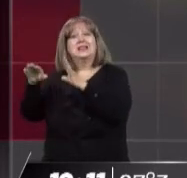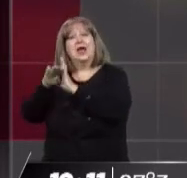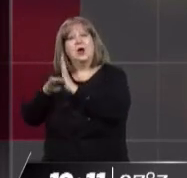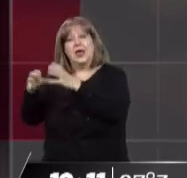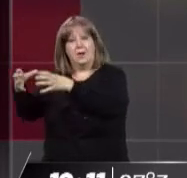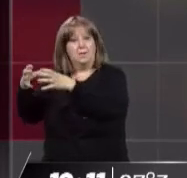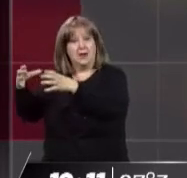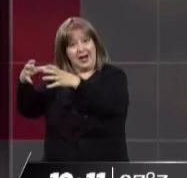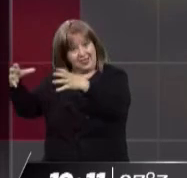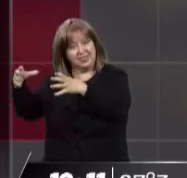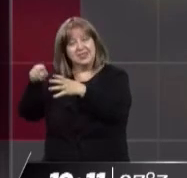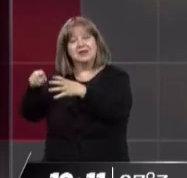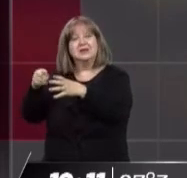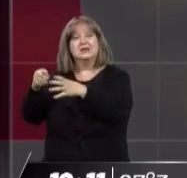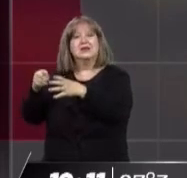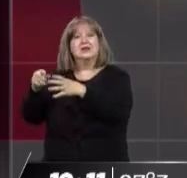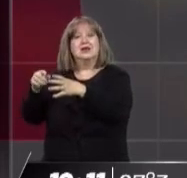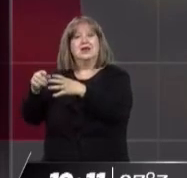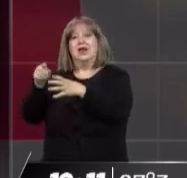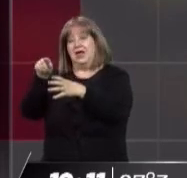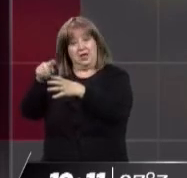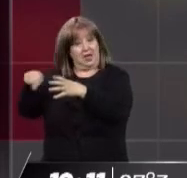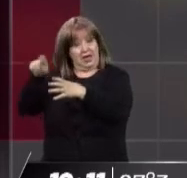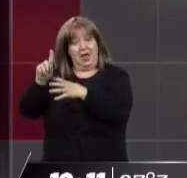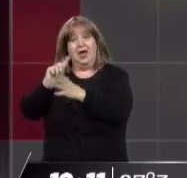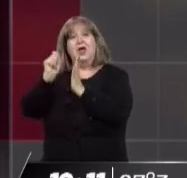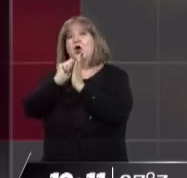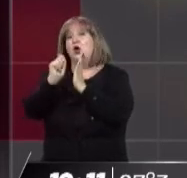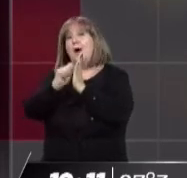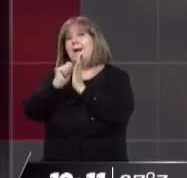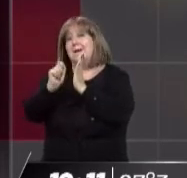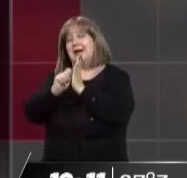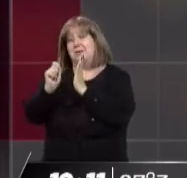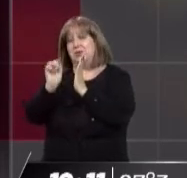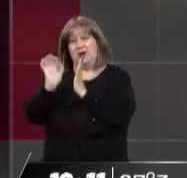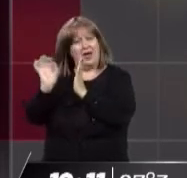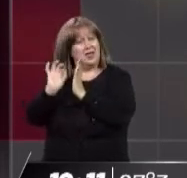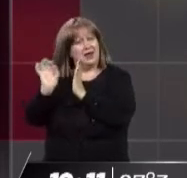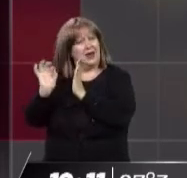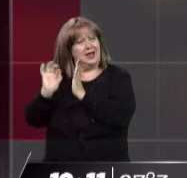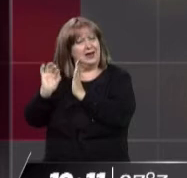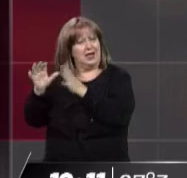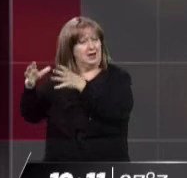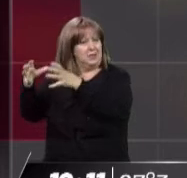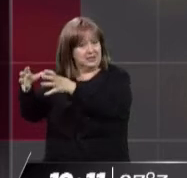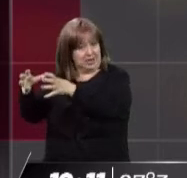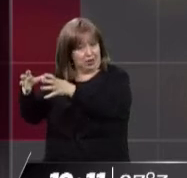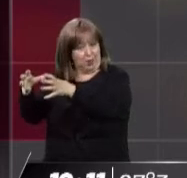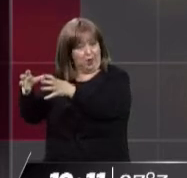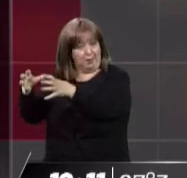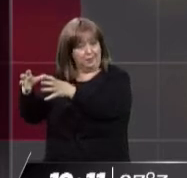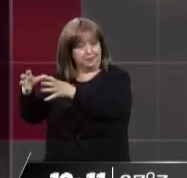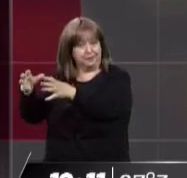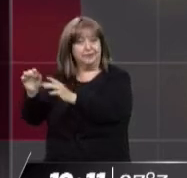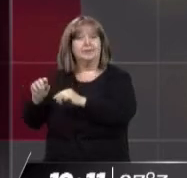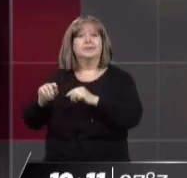se va a sumar a lo que se disponga con momentos provinciales en el otro componente de la tarifa que todavía está pendiente de